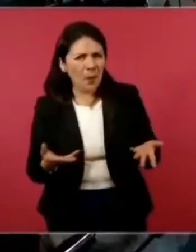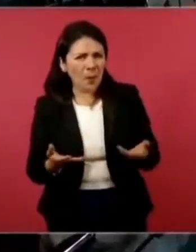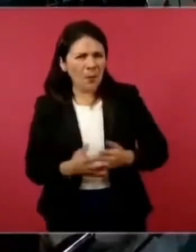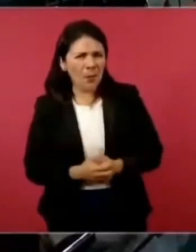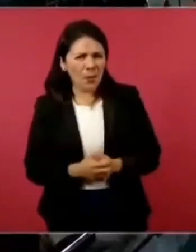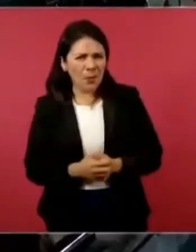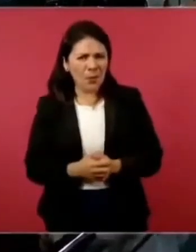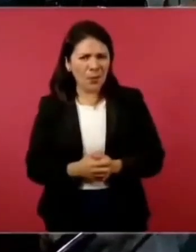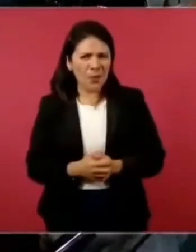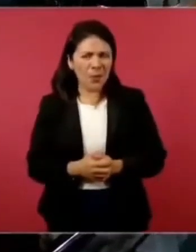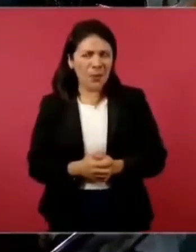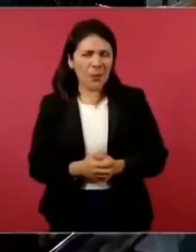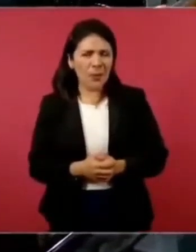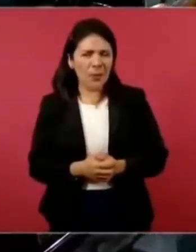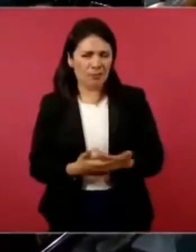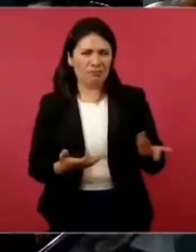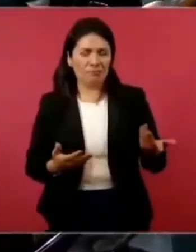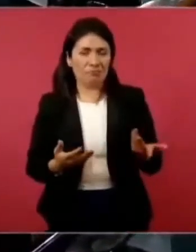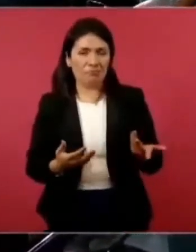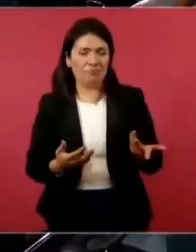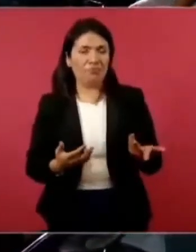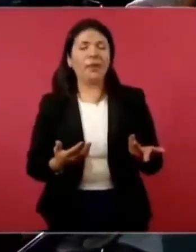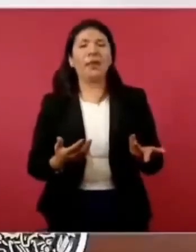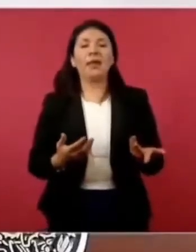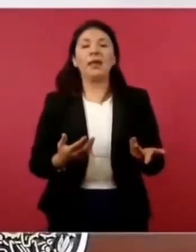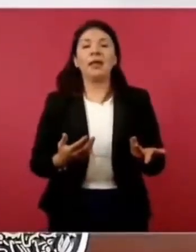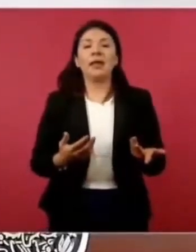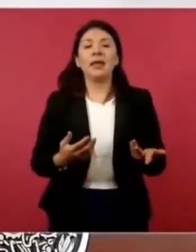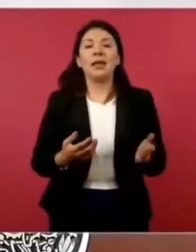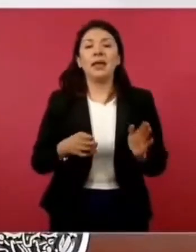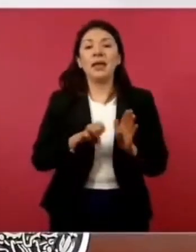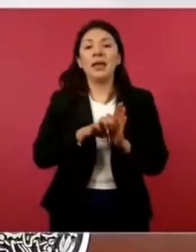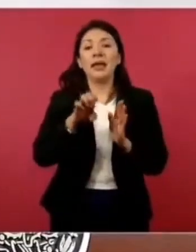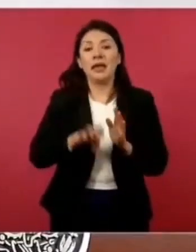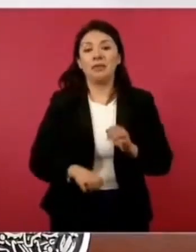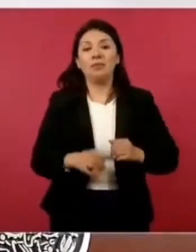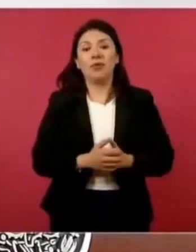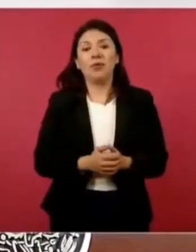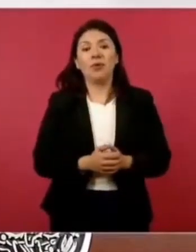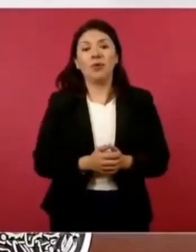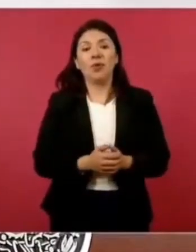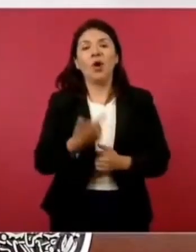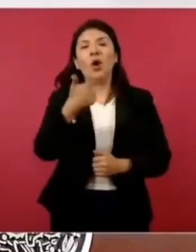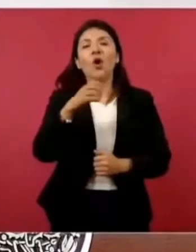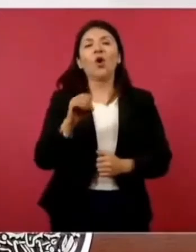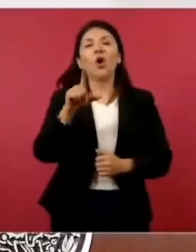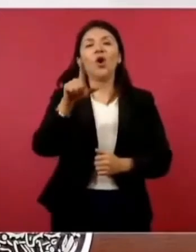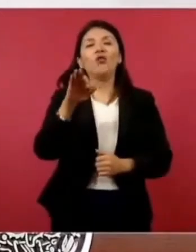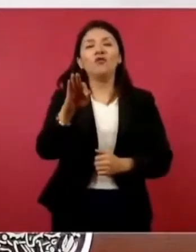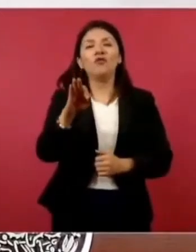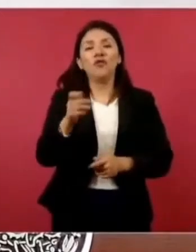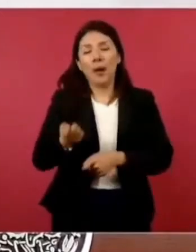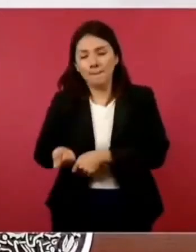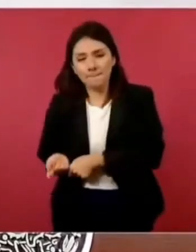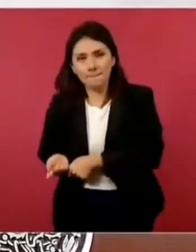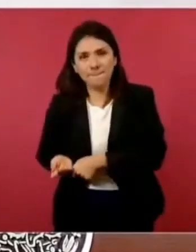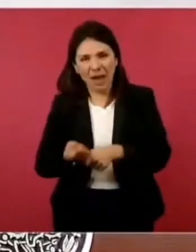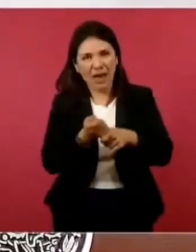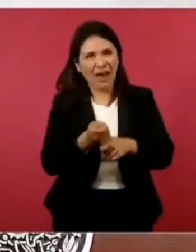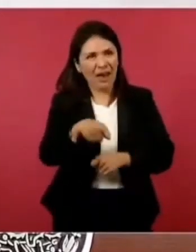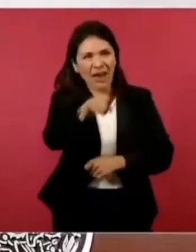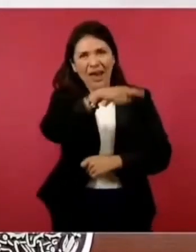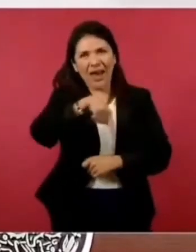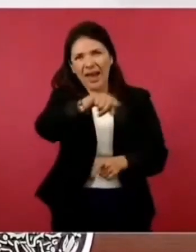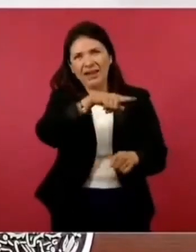Si en el campo de golf del bosque de Chapultepec todos